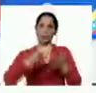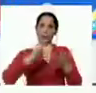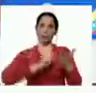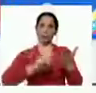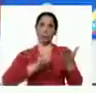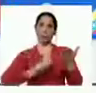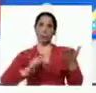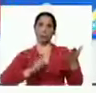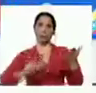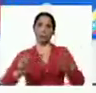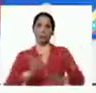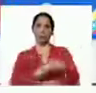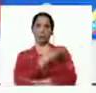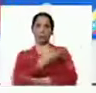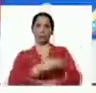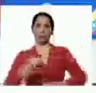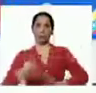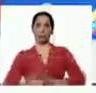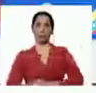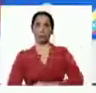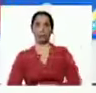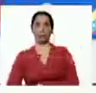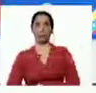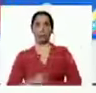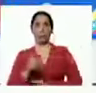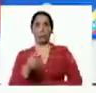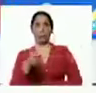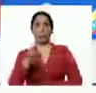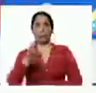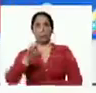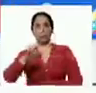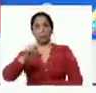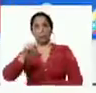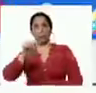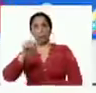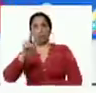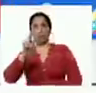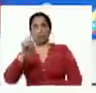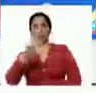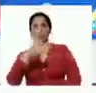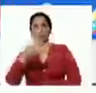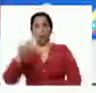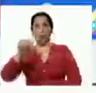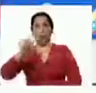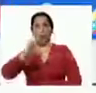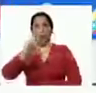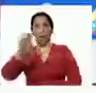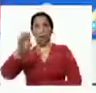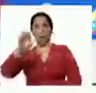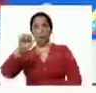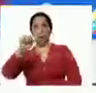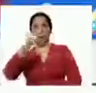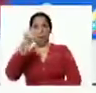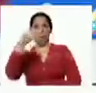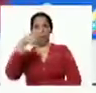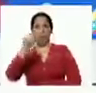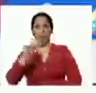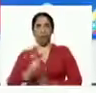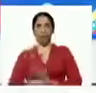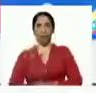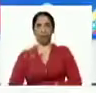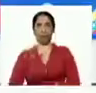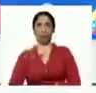y musicalizada por Gustavo Arriaza músico venezolano bueno